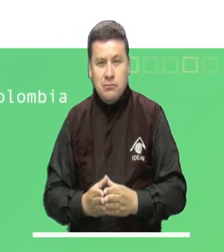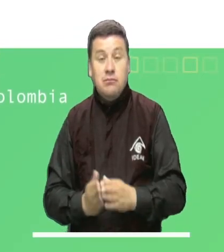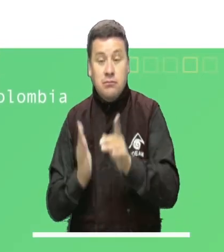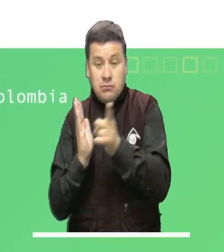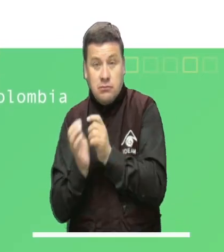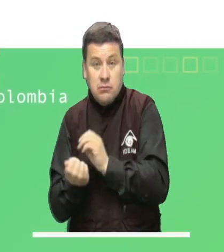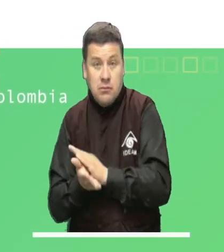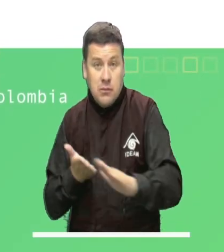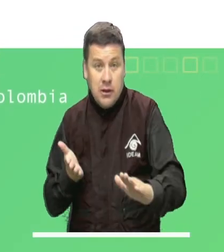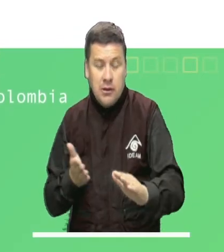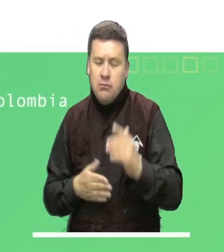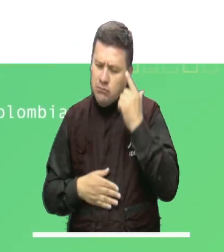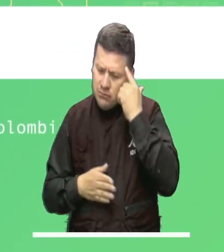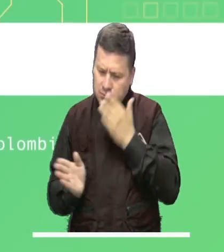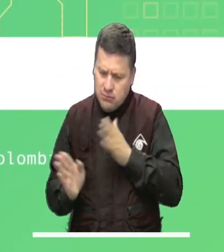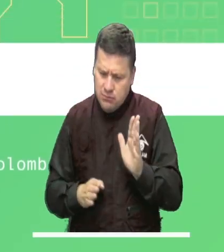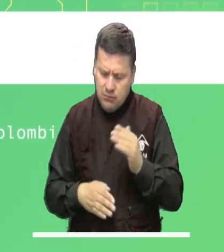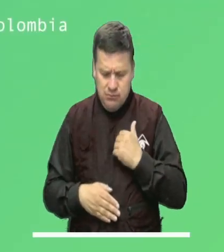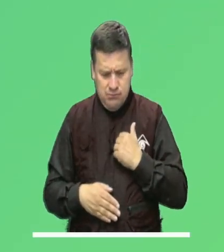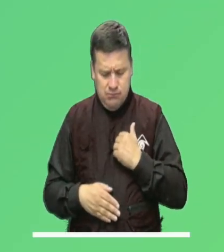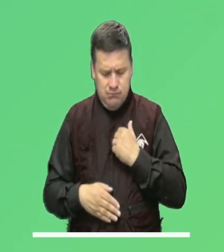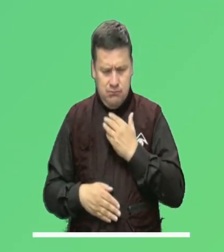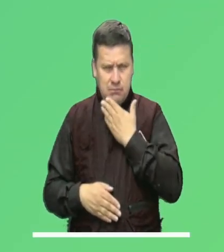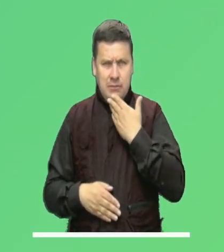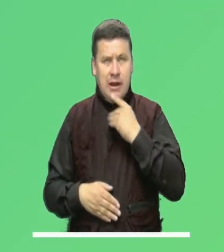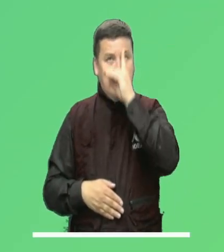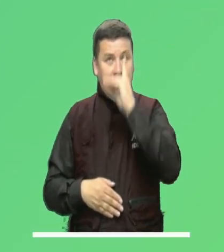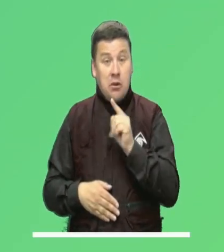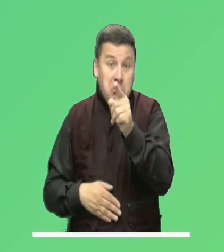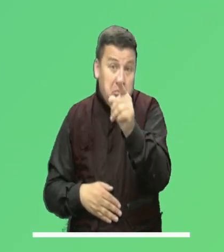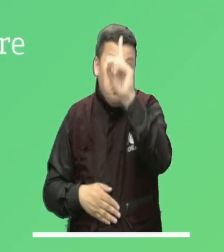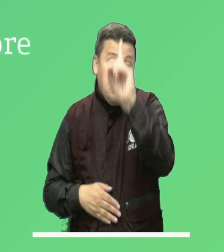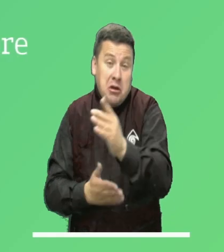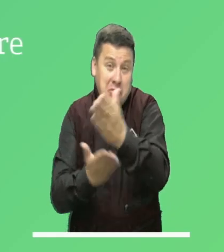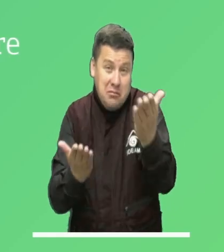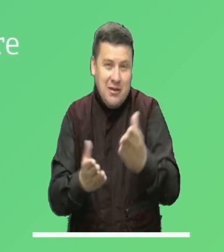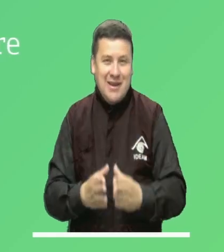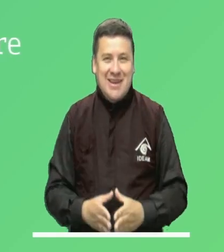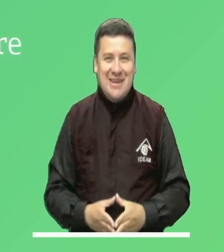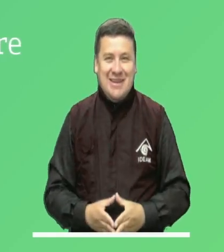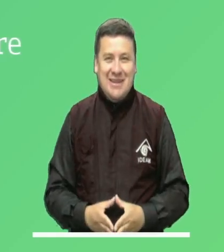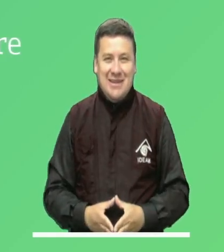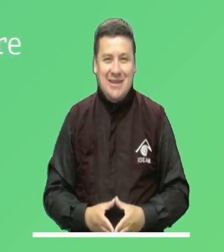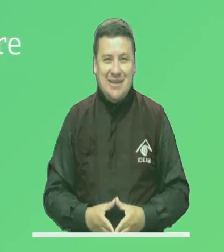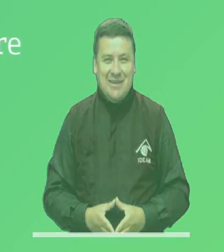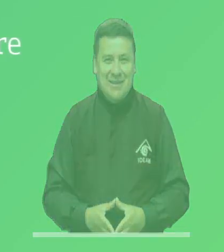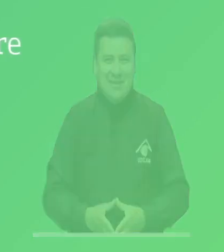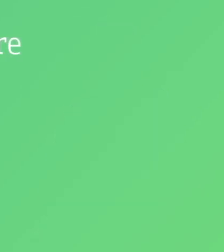interés. Descarguela gratis, planee su día y tome las mejores decisiones.